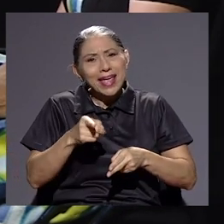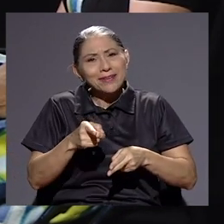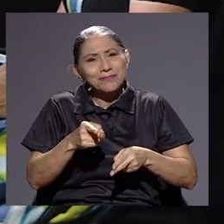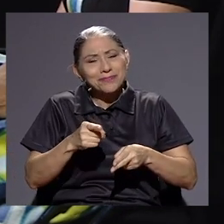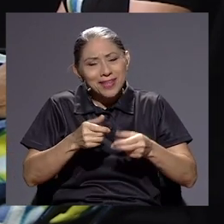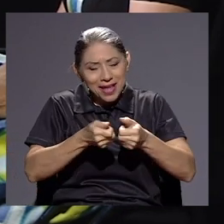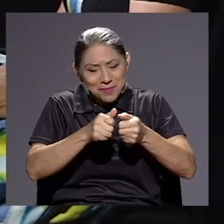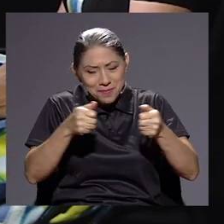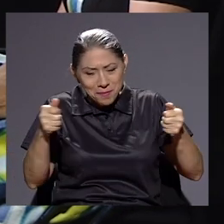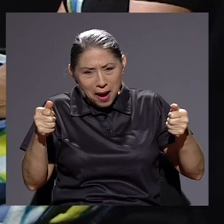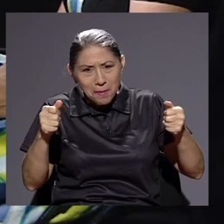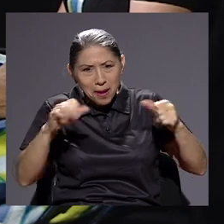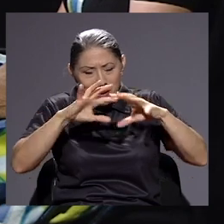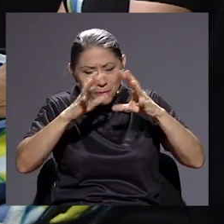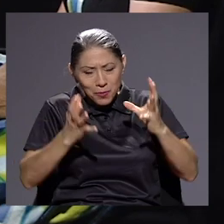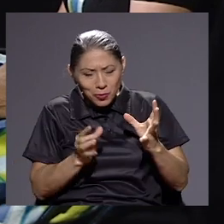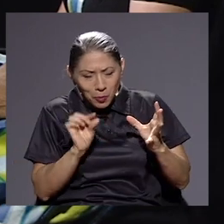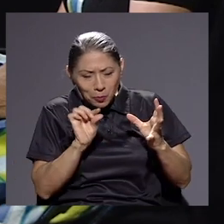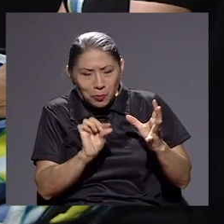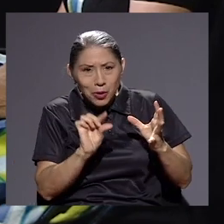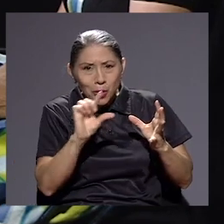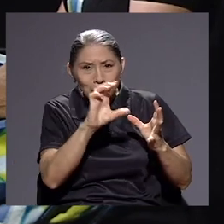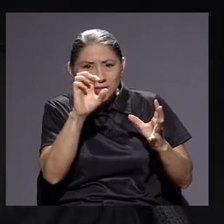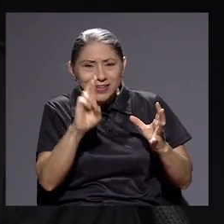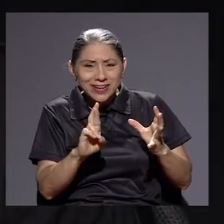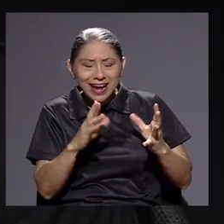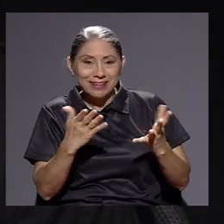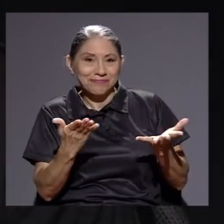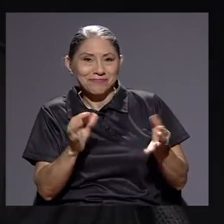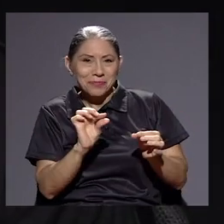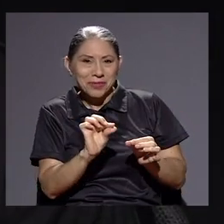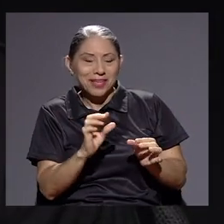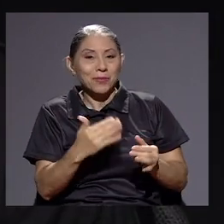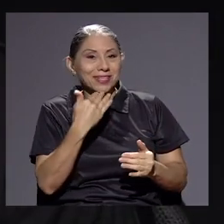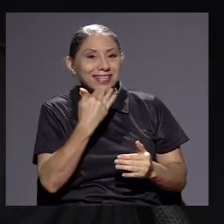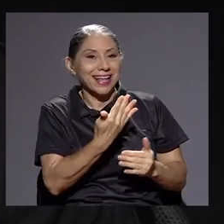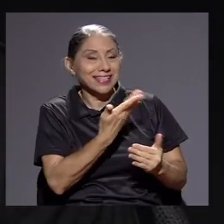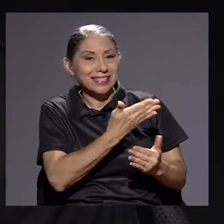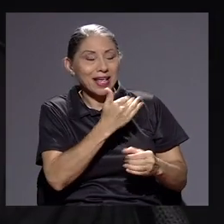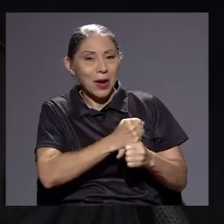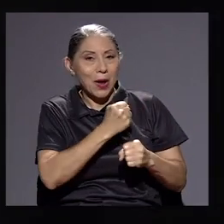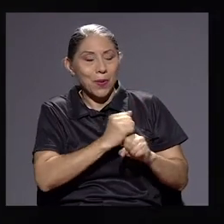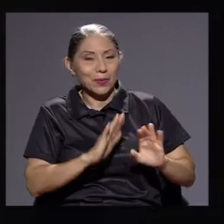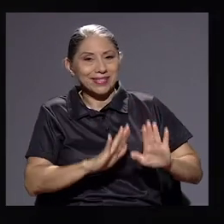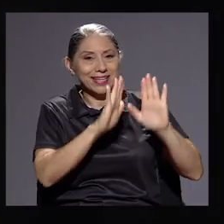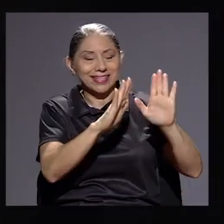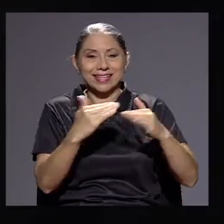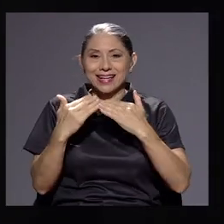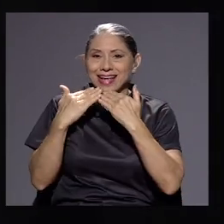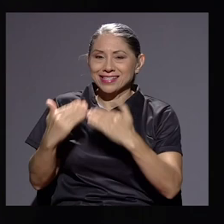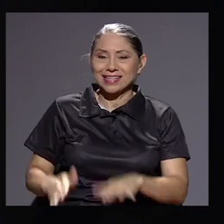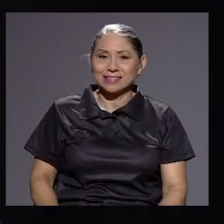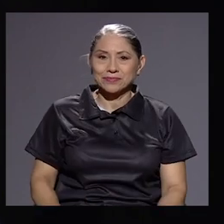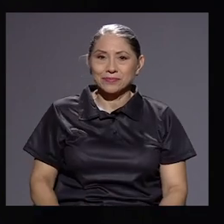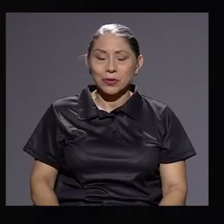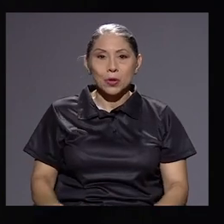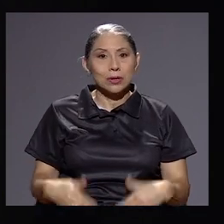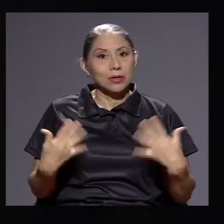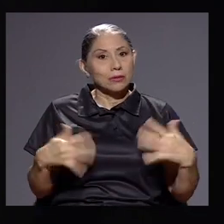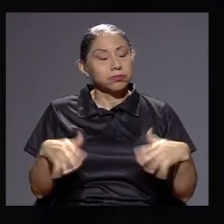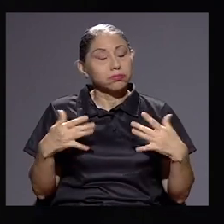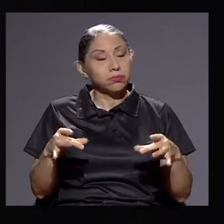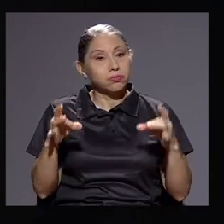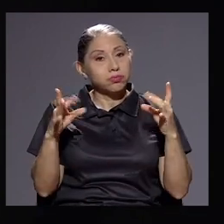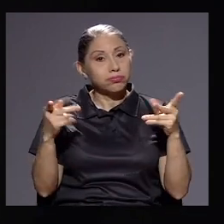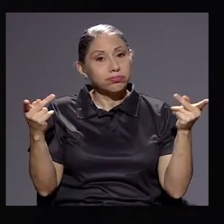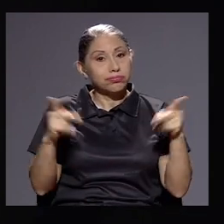manchita en el mapa Costa Rica. Muchas gracias por estar con nosotros, doña Amanda. Extraordinario la labor que hacen. Gracias. Una barbaridad lo